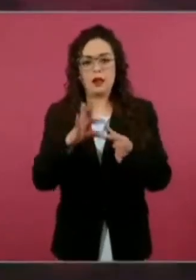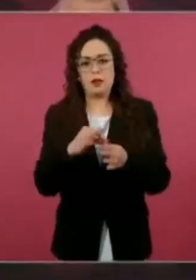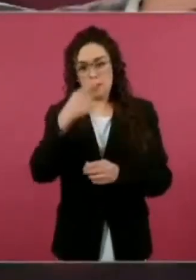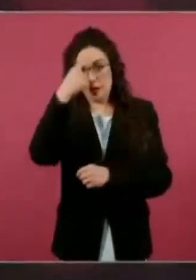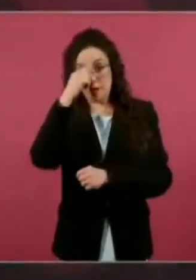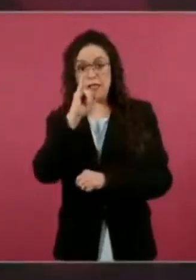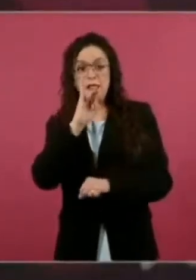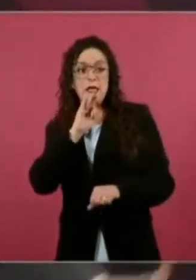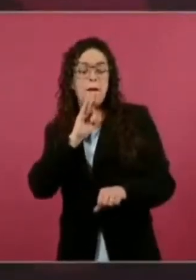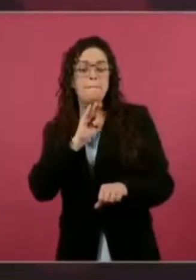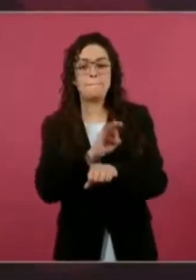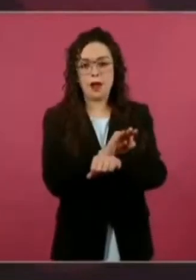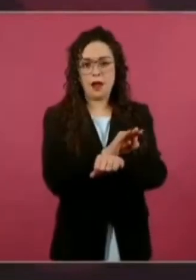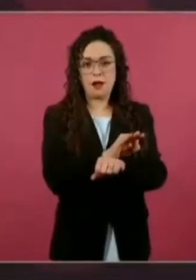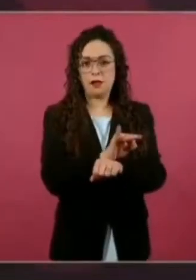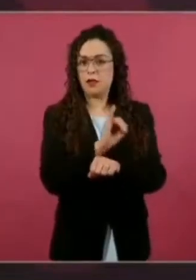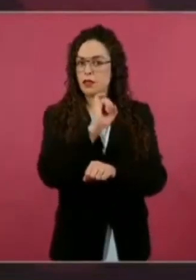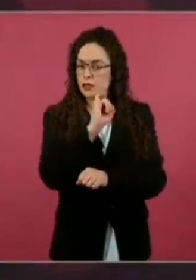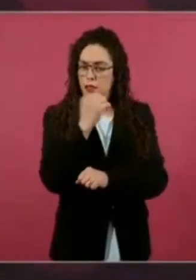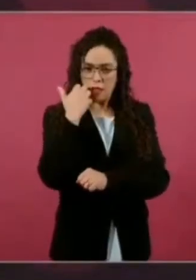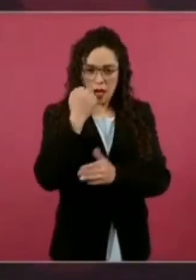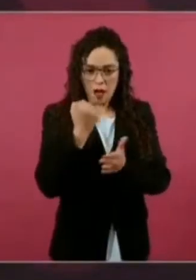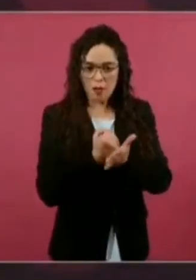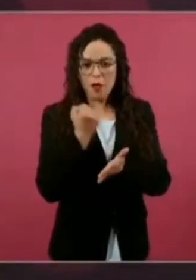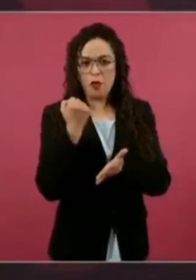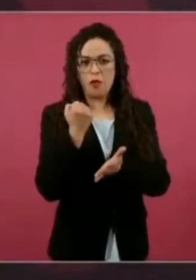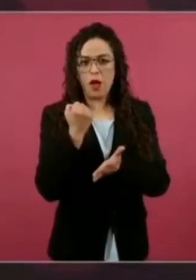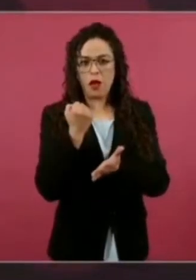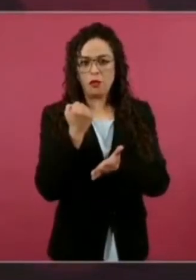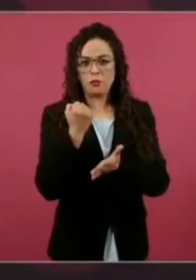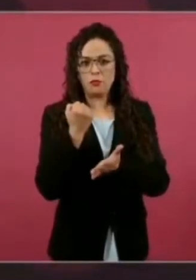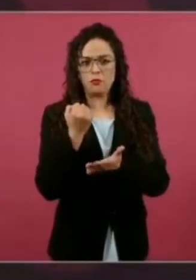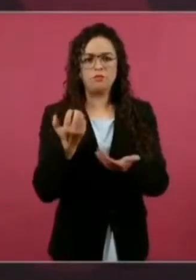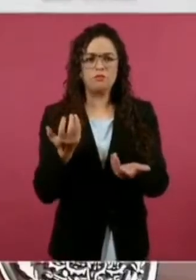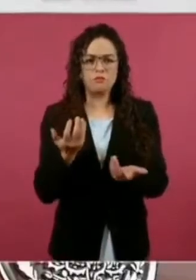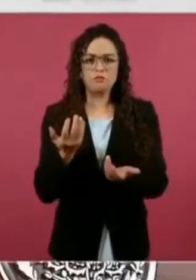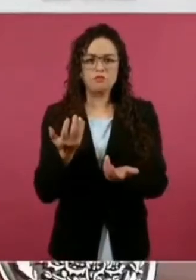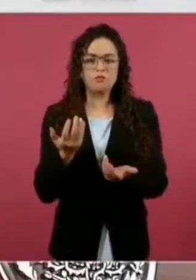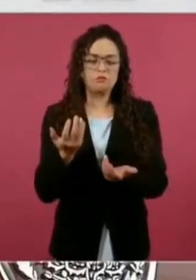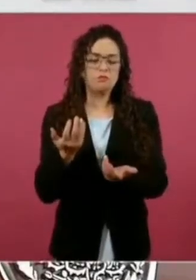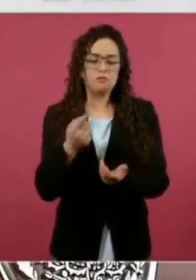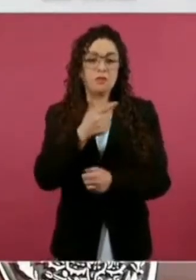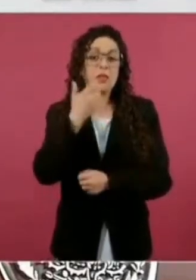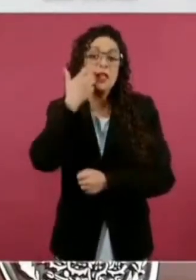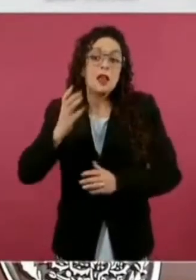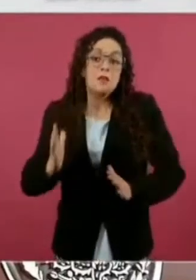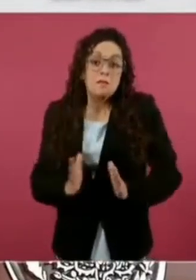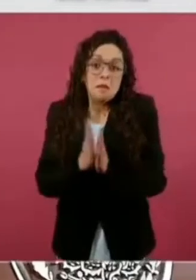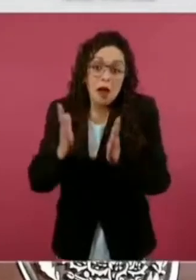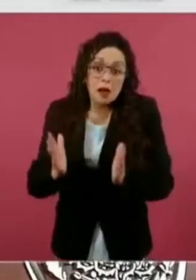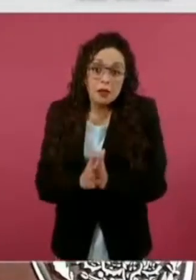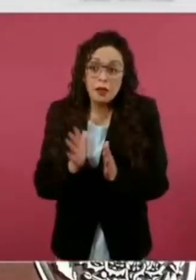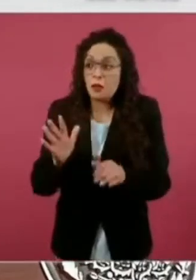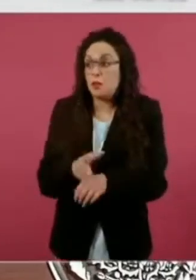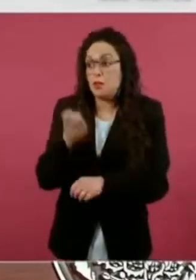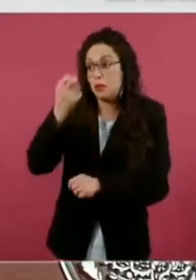pero querían participar y ahí se llevaron toda la noche